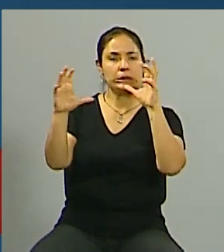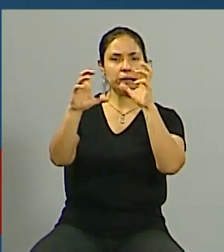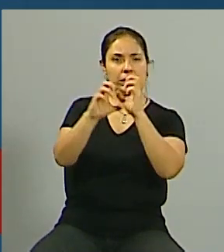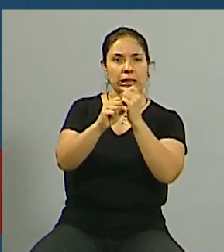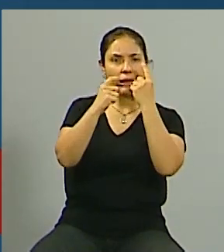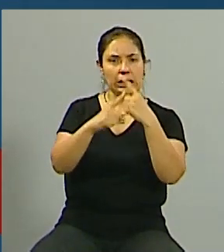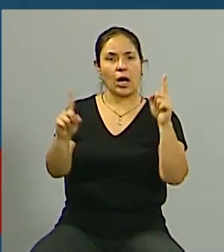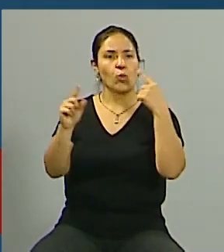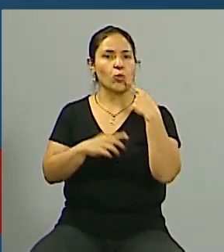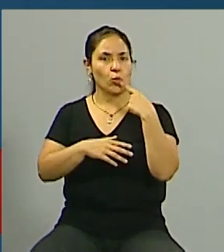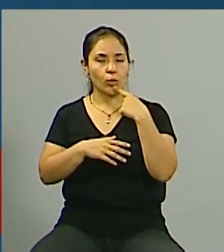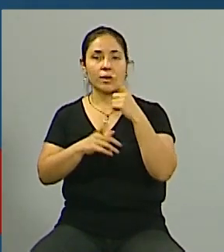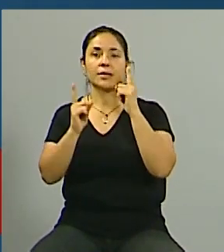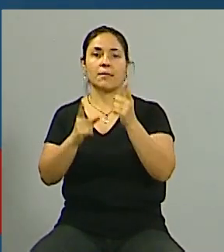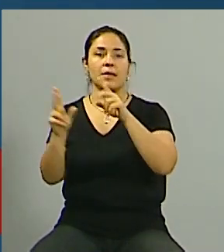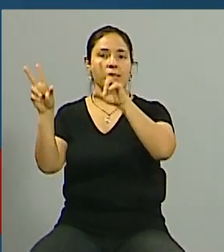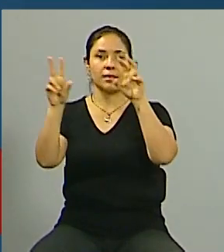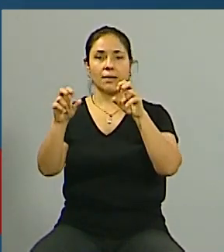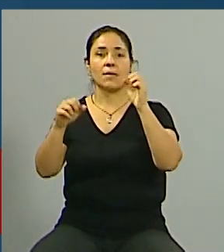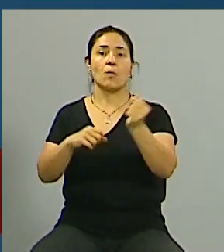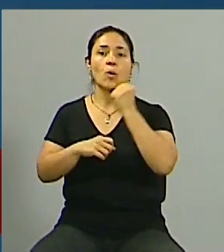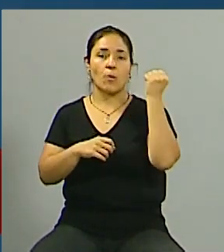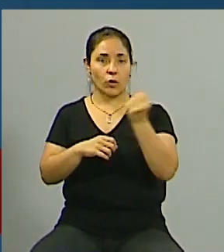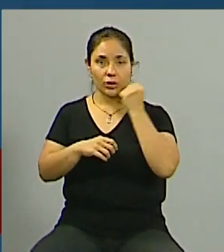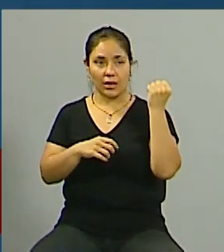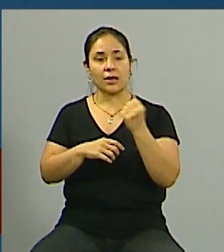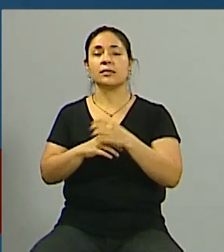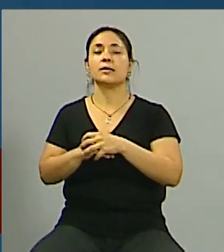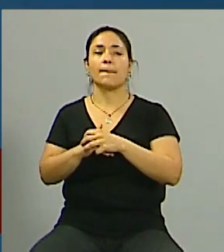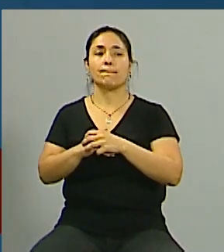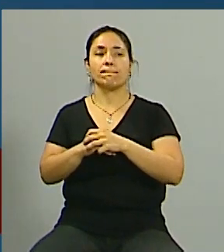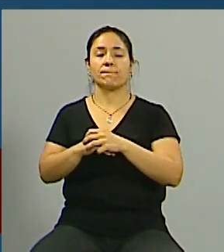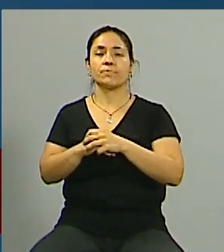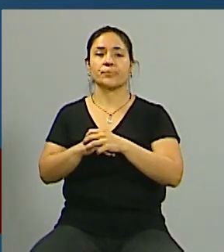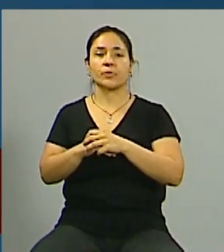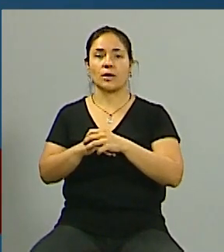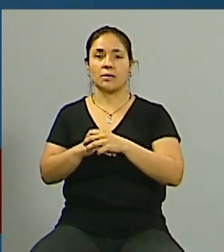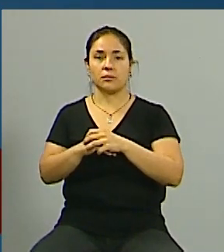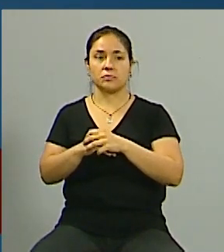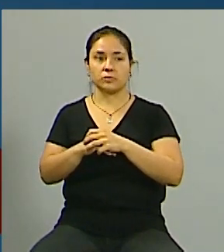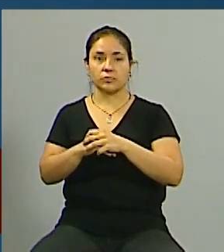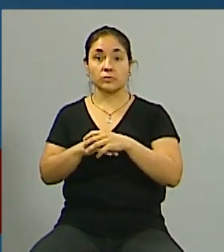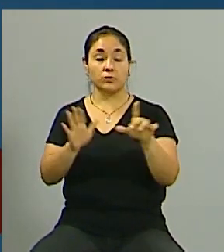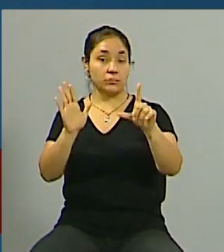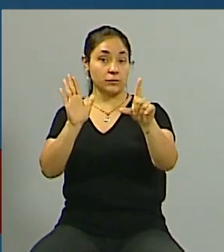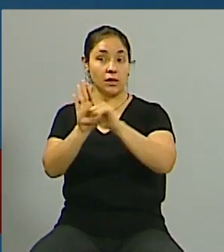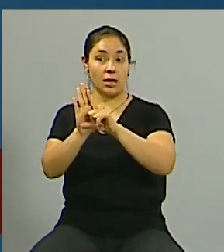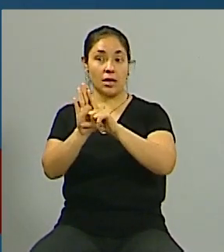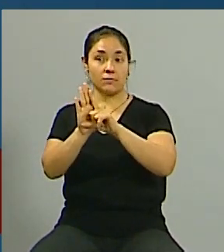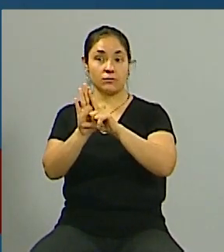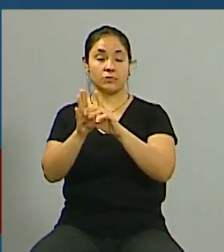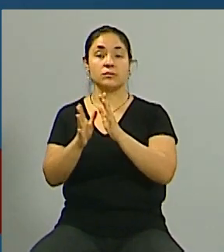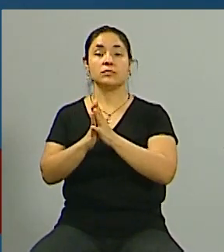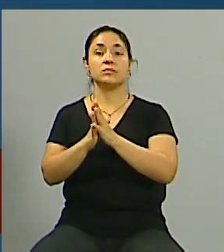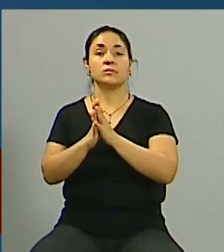generado dudas otro de los temas que nos parecía importante destacar era que bueno a partir de esta ley se